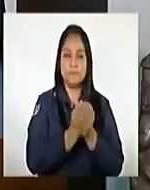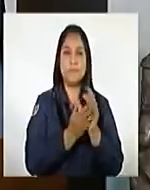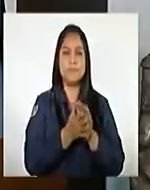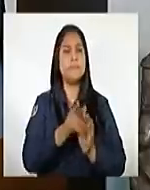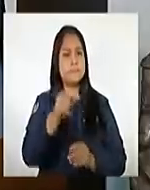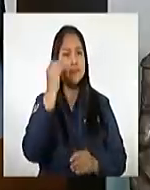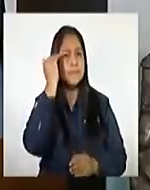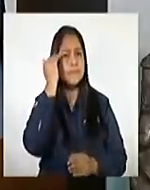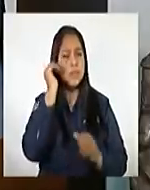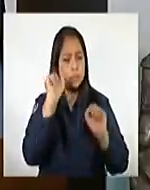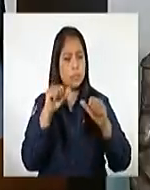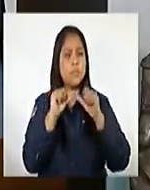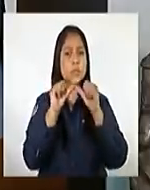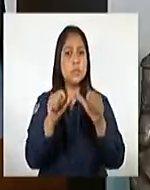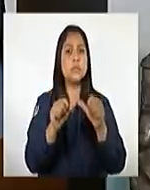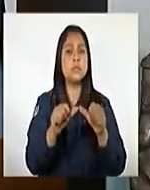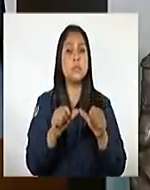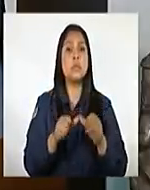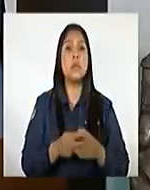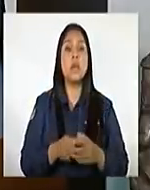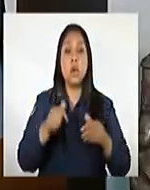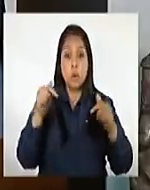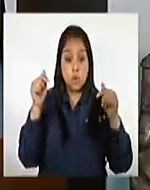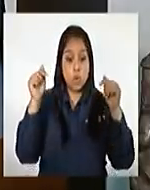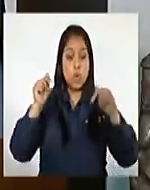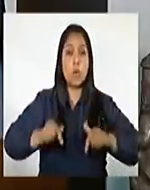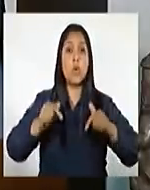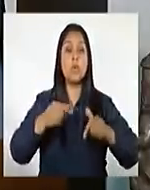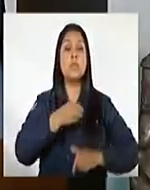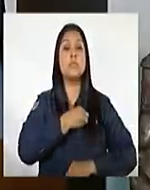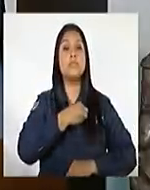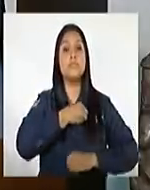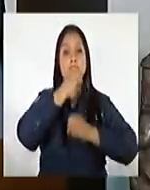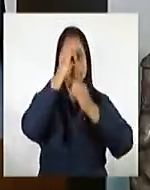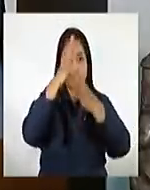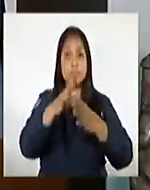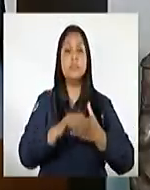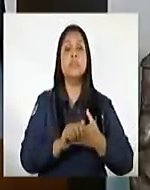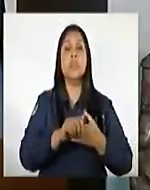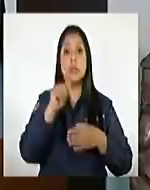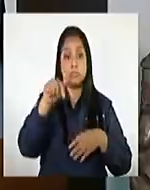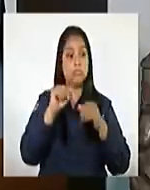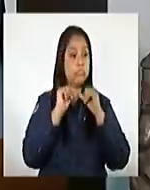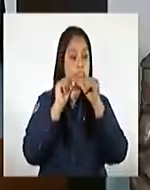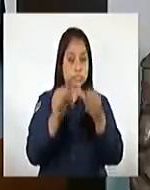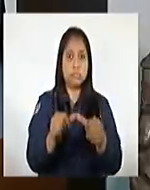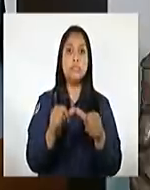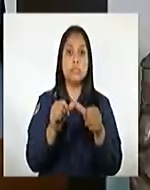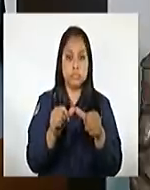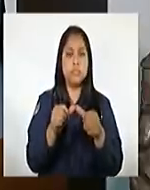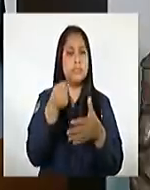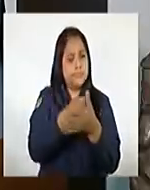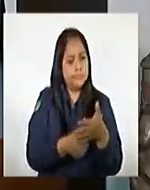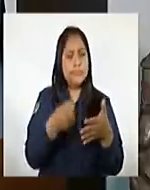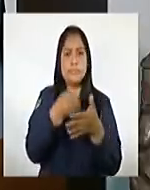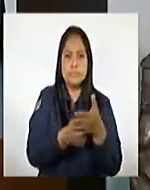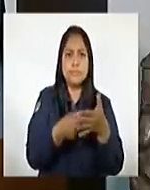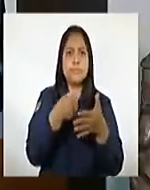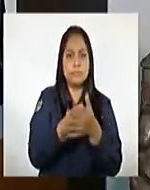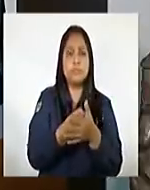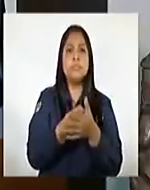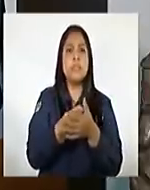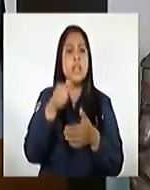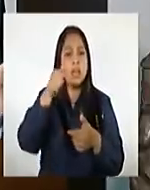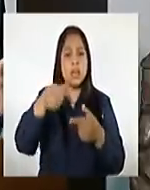Yo sé que podemos salir adelante. Hoy quiero decirles que vamos a continuar luchando contra esta